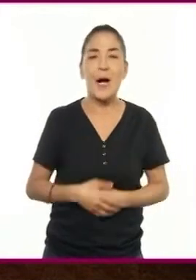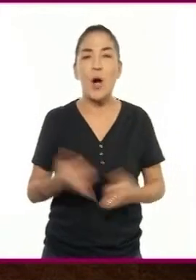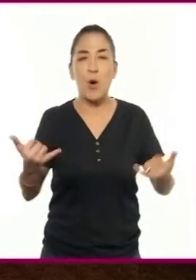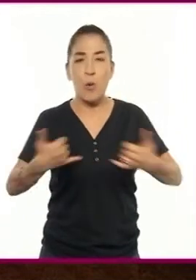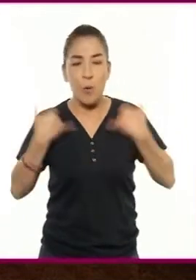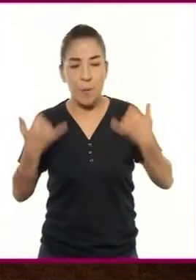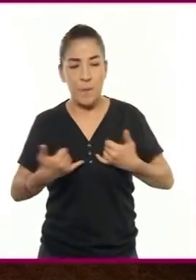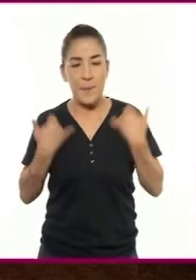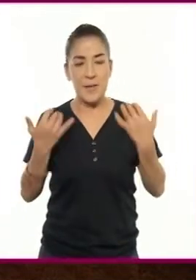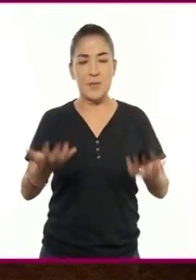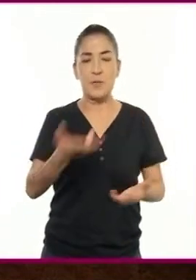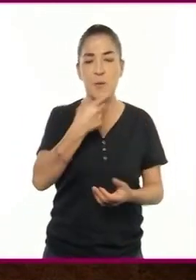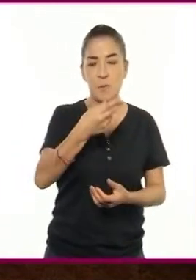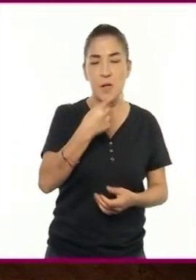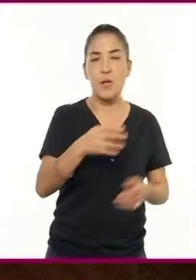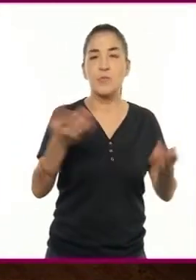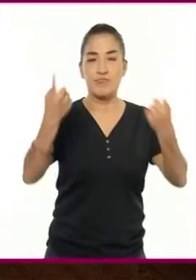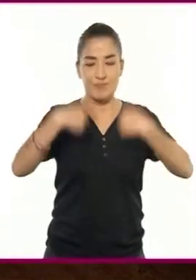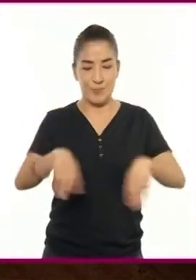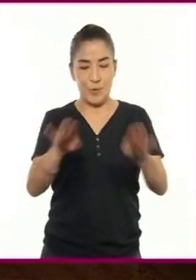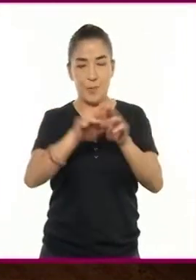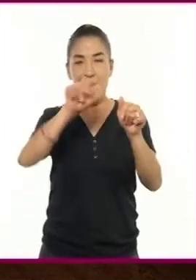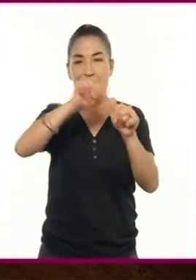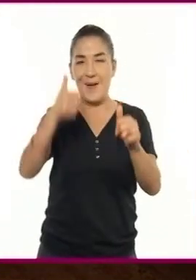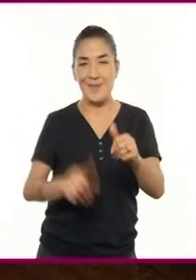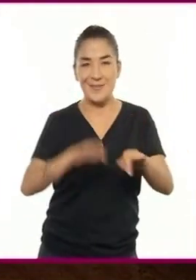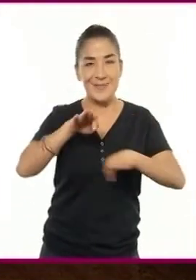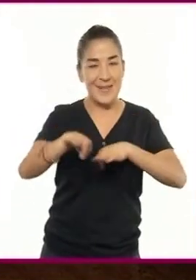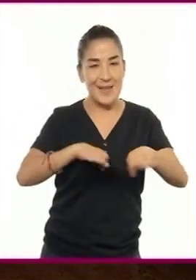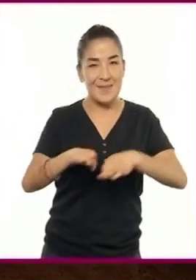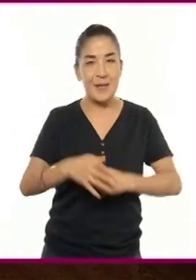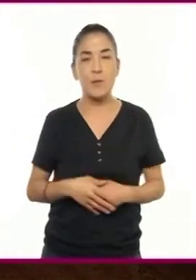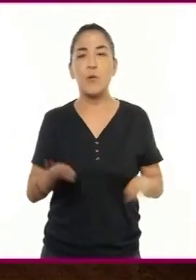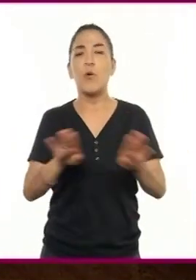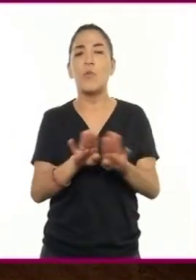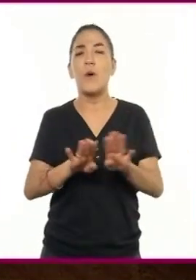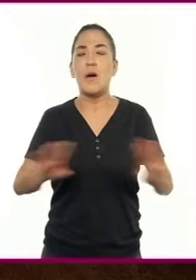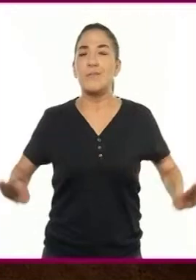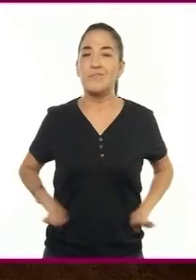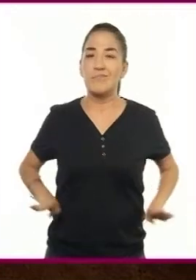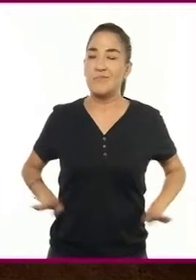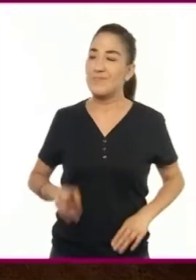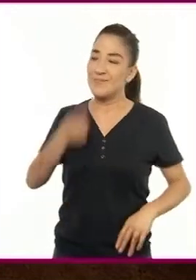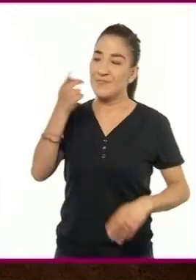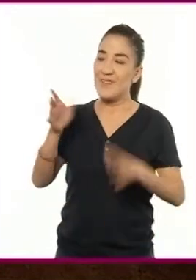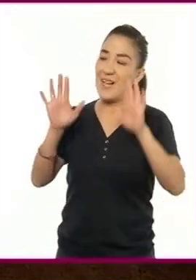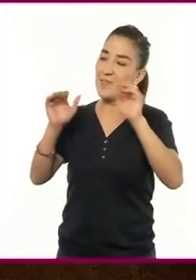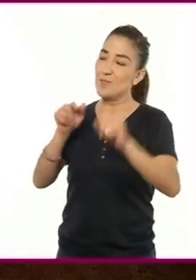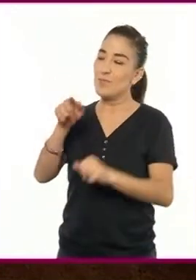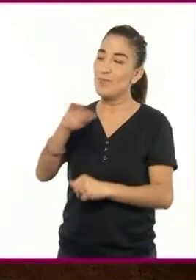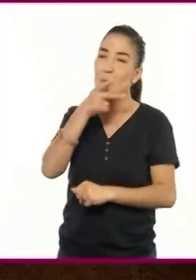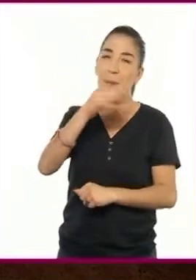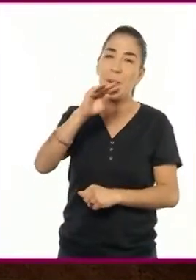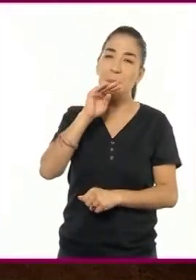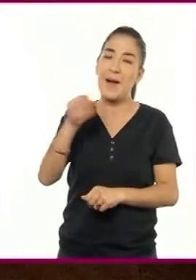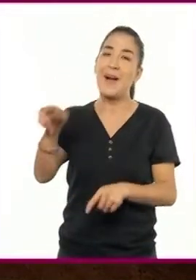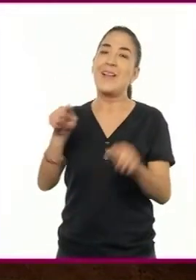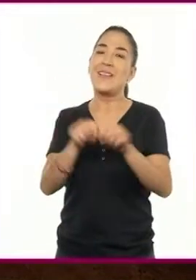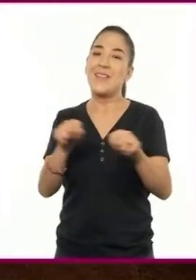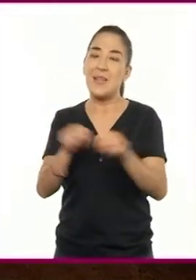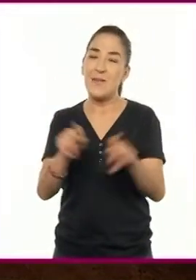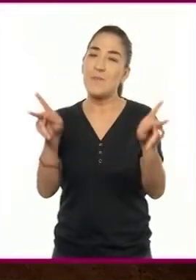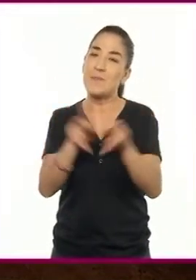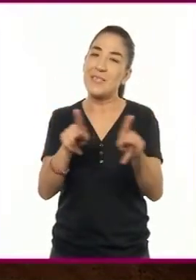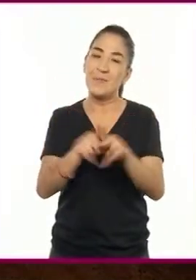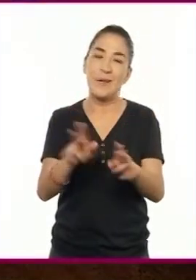con vestimenta de artesano, está en actitud de despedida de su padre, su madre, sus tíos y